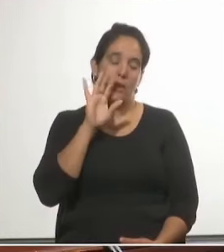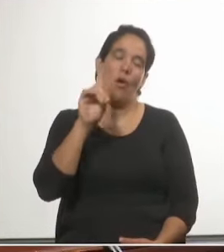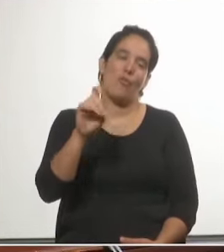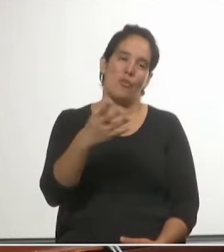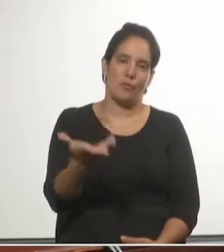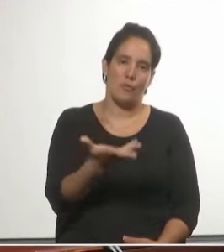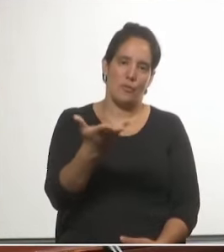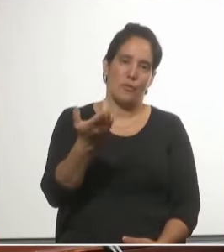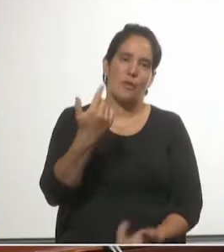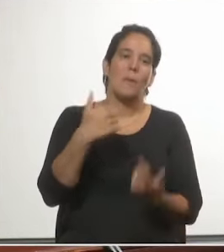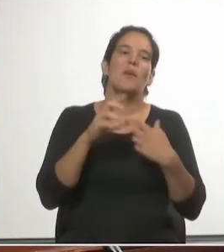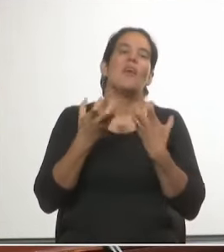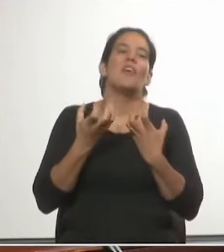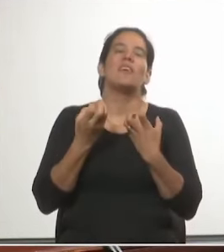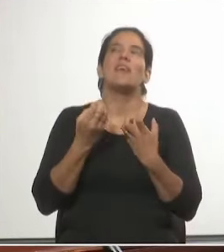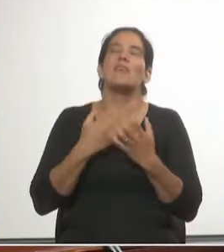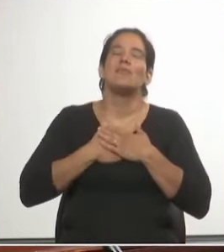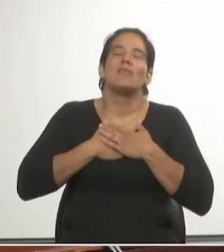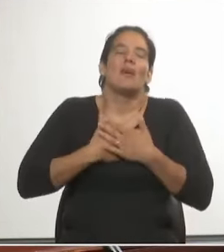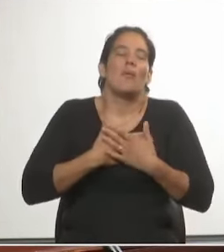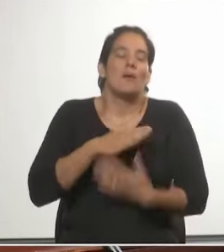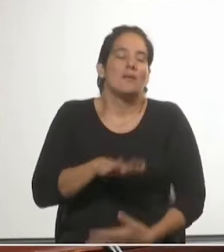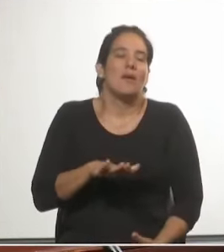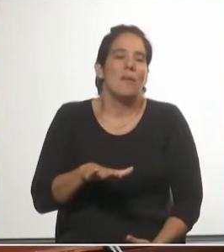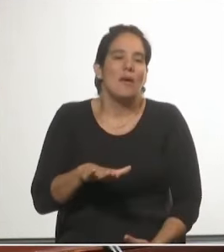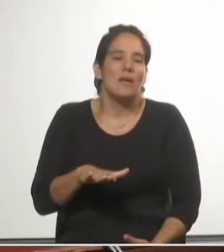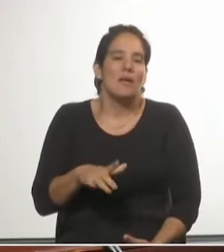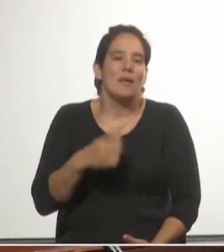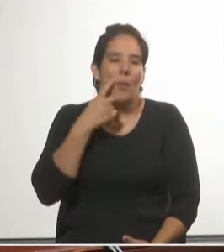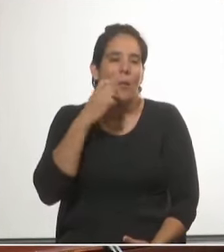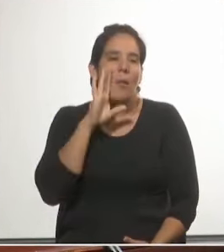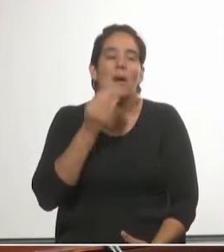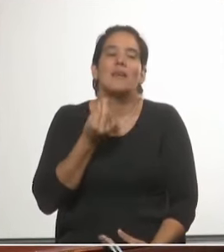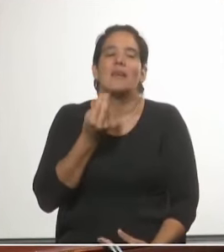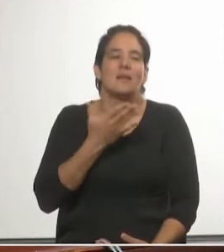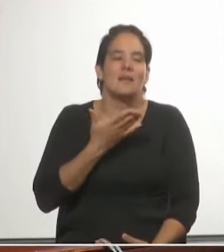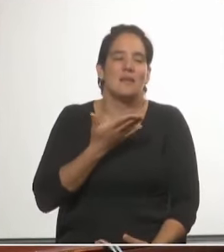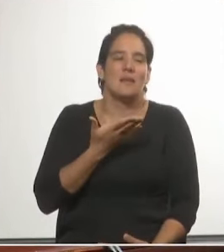pero ¿quién ama más a un niño que su madre y su padre?